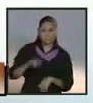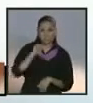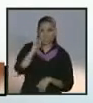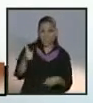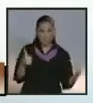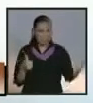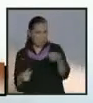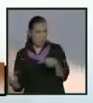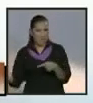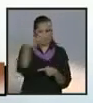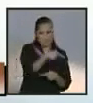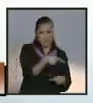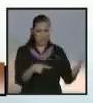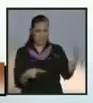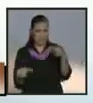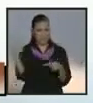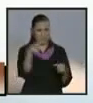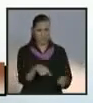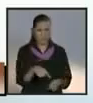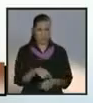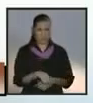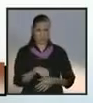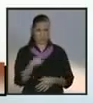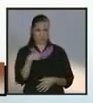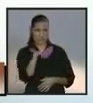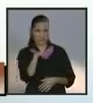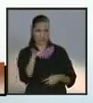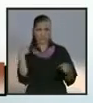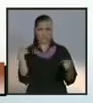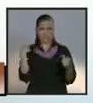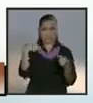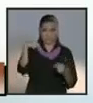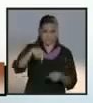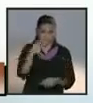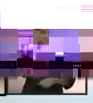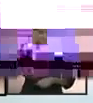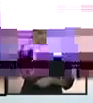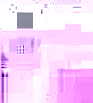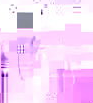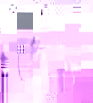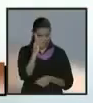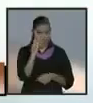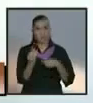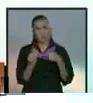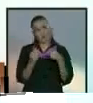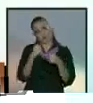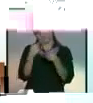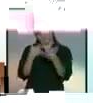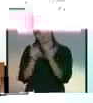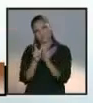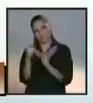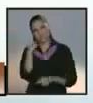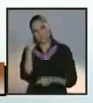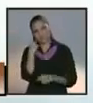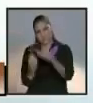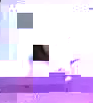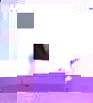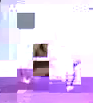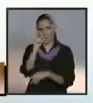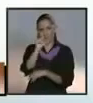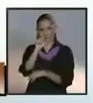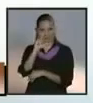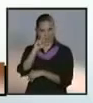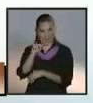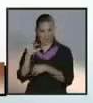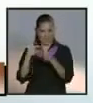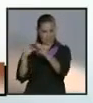A principios de febrero de este año, Nueva Alianza me dio la oportunidad de representar a los ciudadanos en